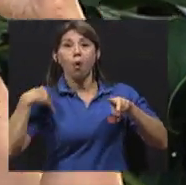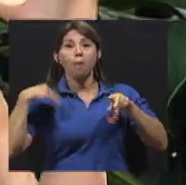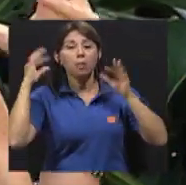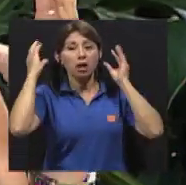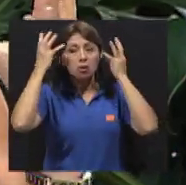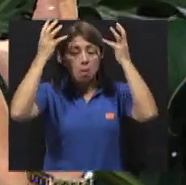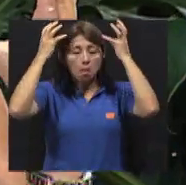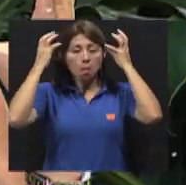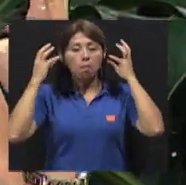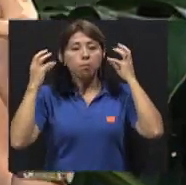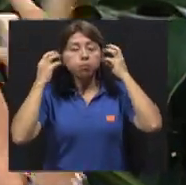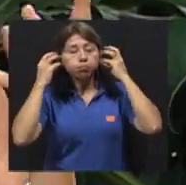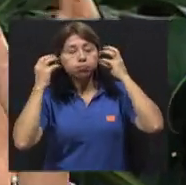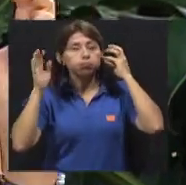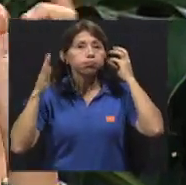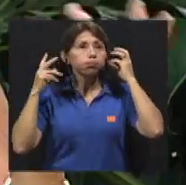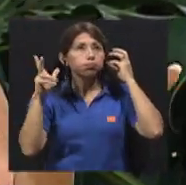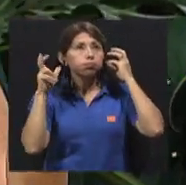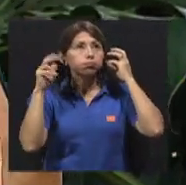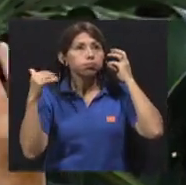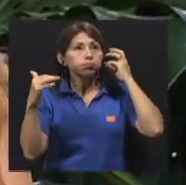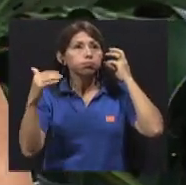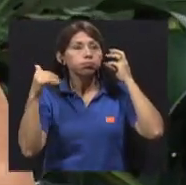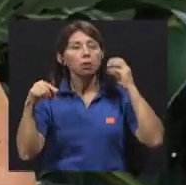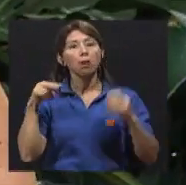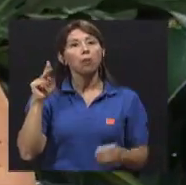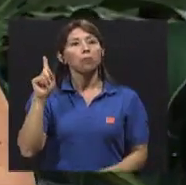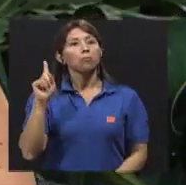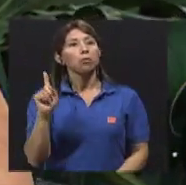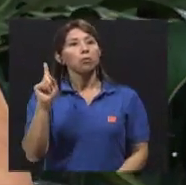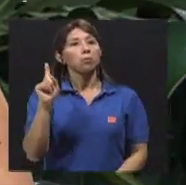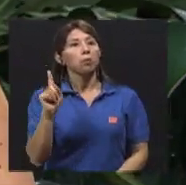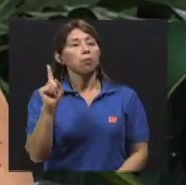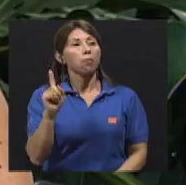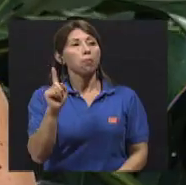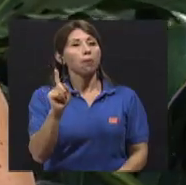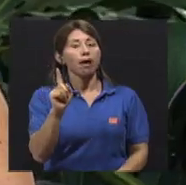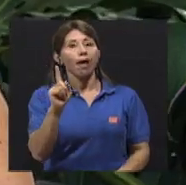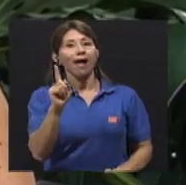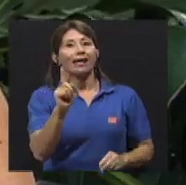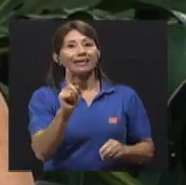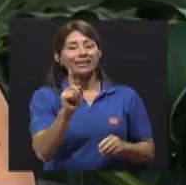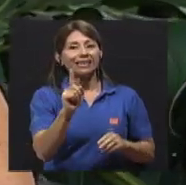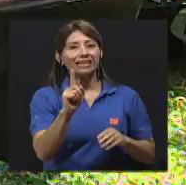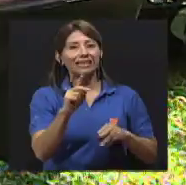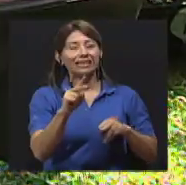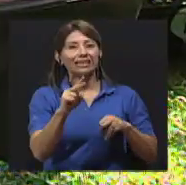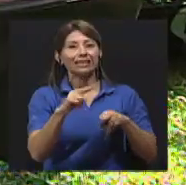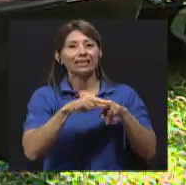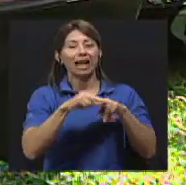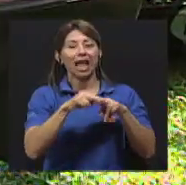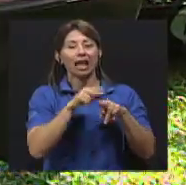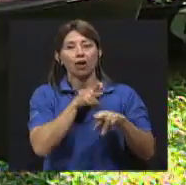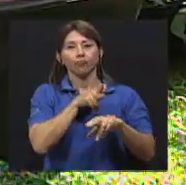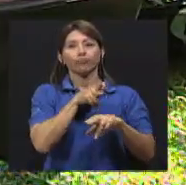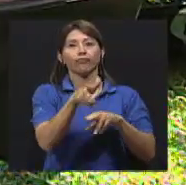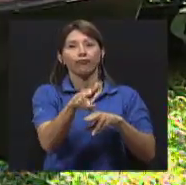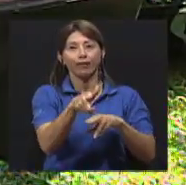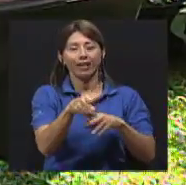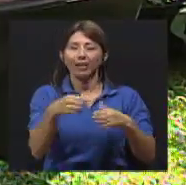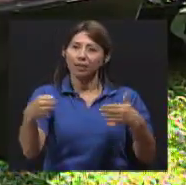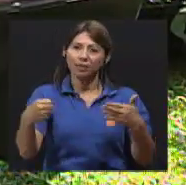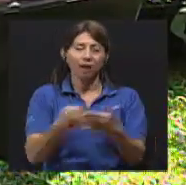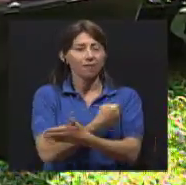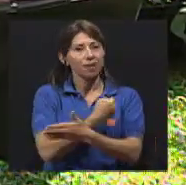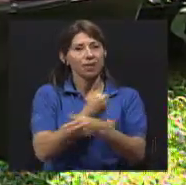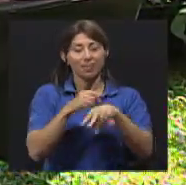enormes y nunca lo escuchó. lamentablemente, bueno, sufrió la amputación de sus piernas. Y volviendo al tema